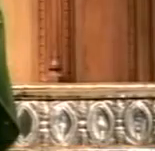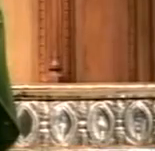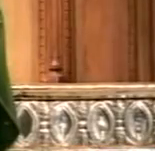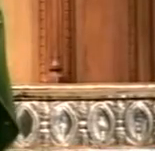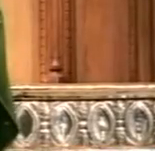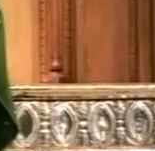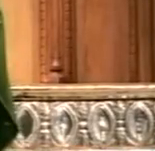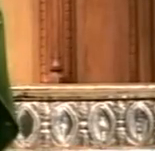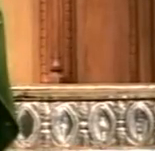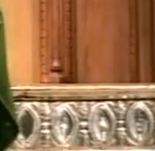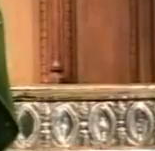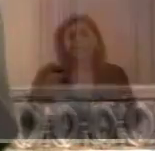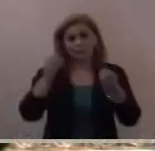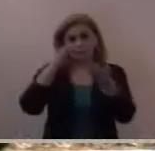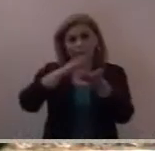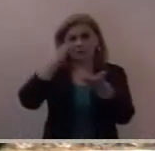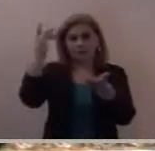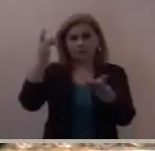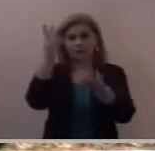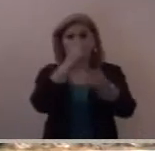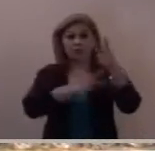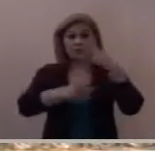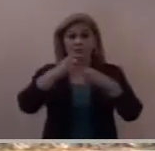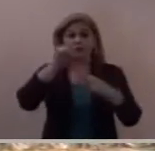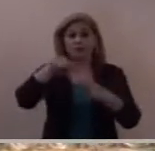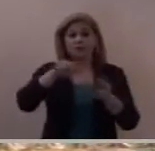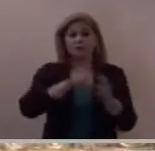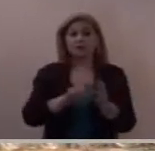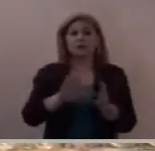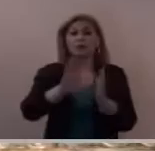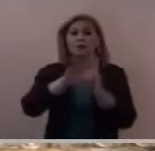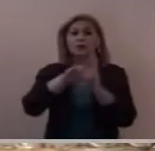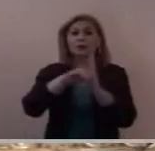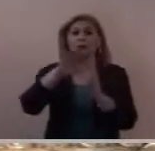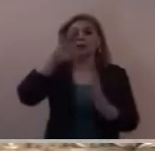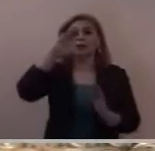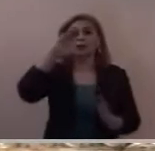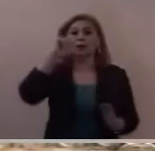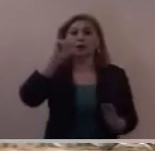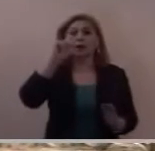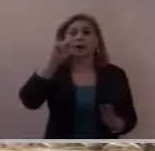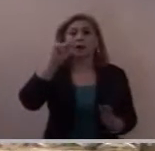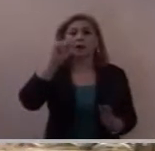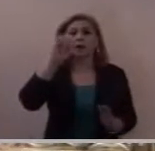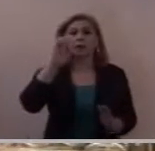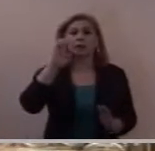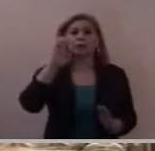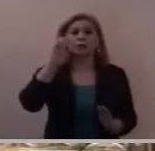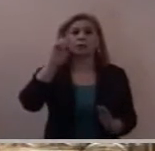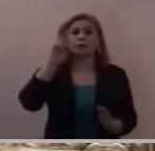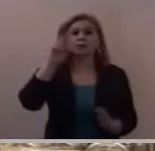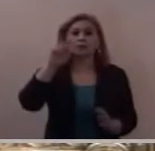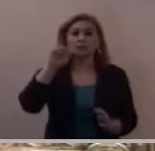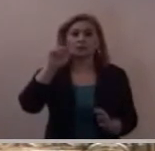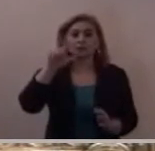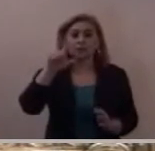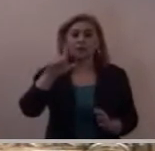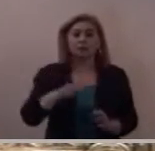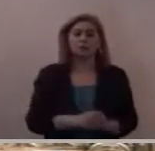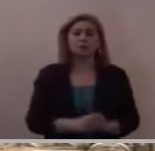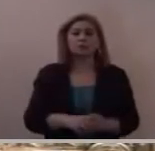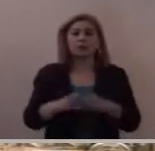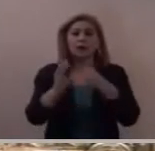Les agradezco que hayan venido a la Catedral a celebrar con nosotros la Eucaristía